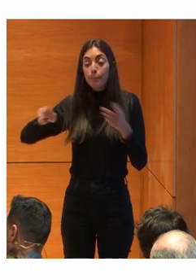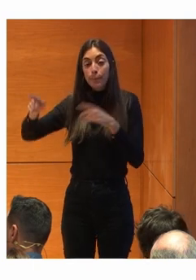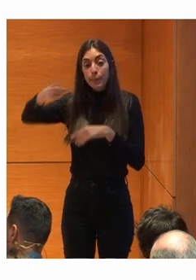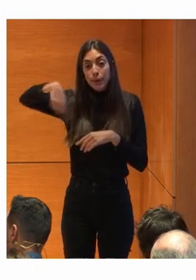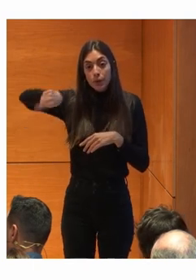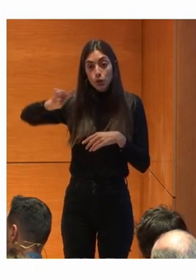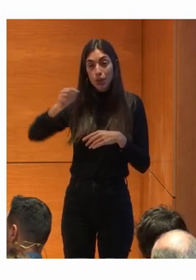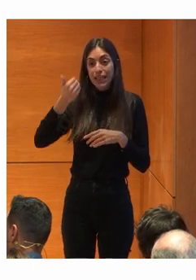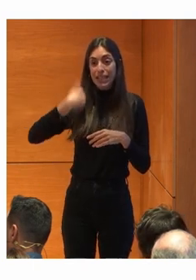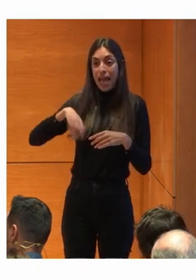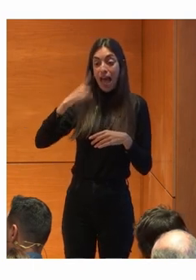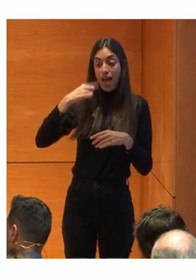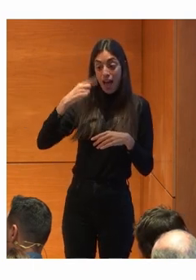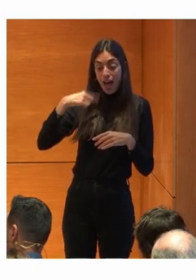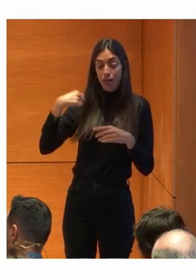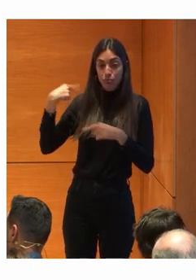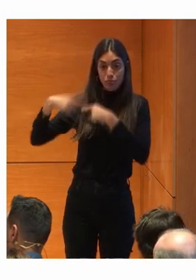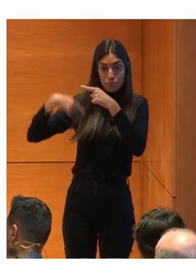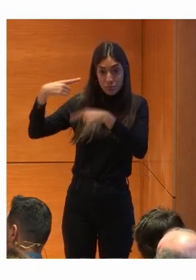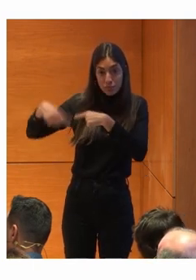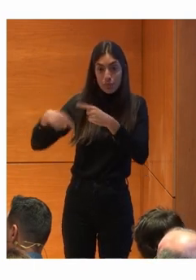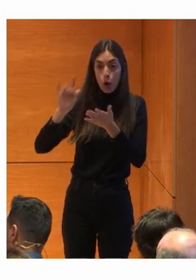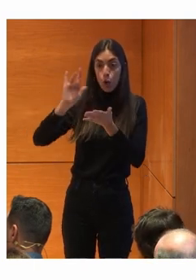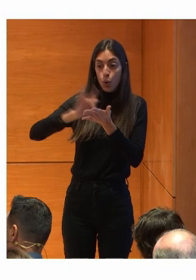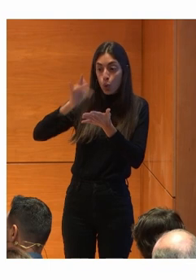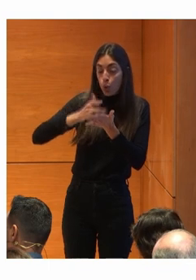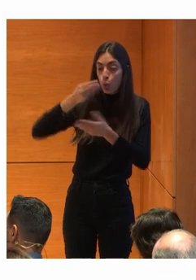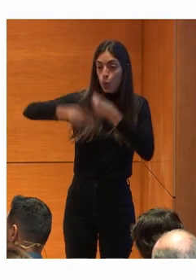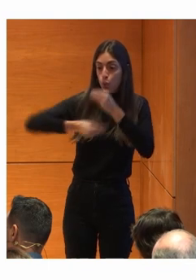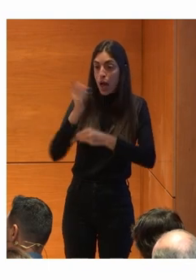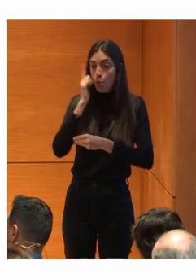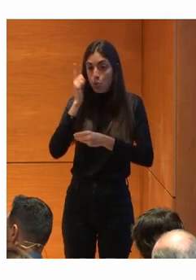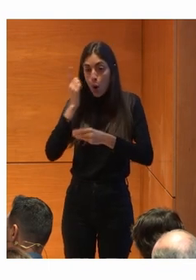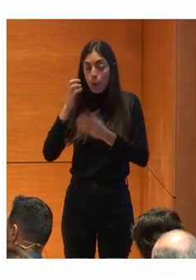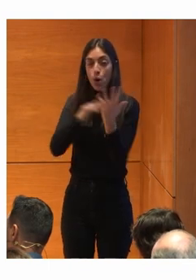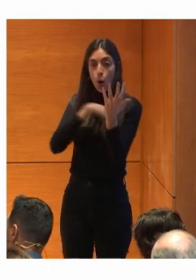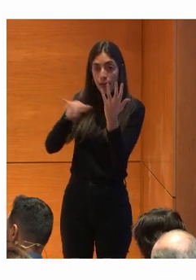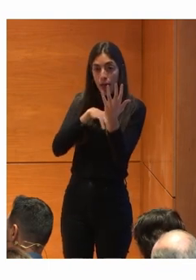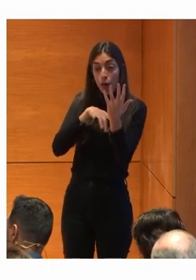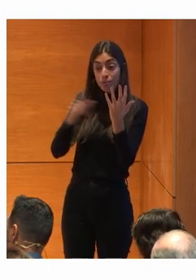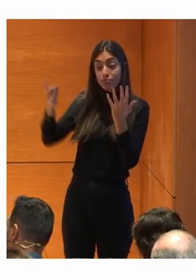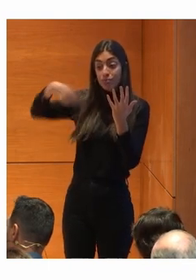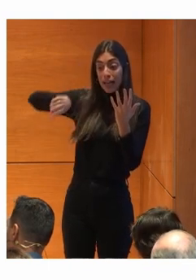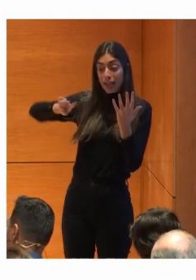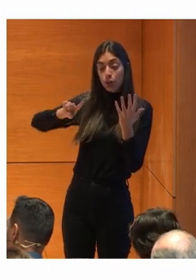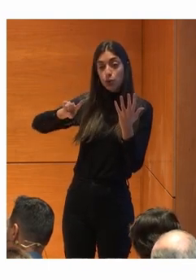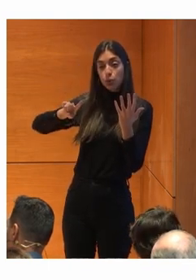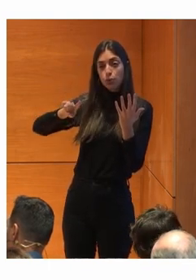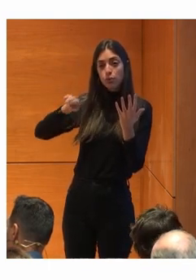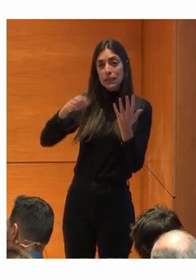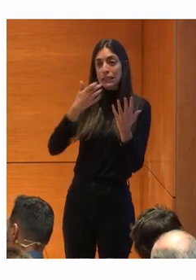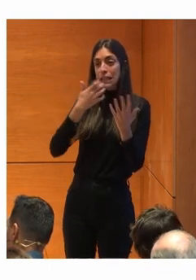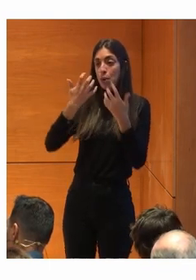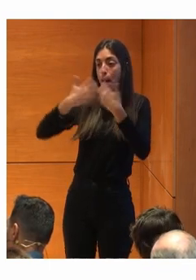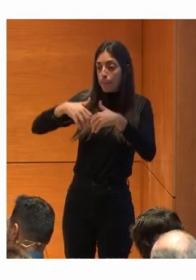tenían Ciertos hábitos De usar Tablets Teléfonos móviles Ordenador Aquello de un aparato